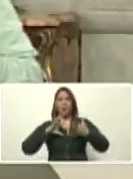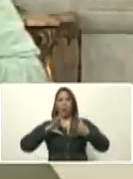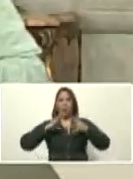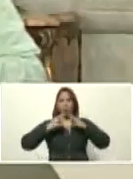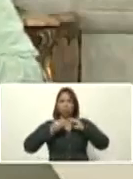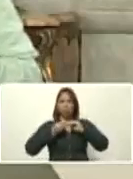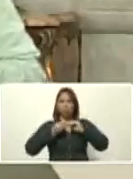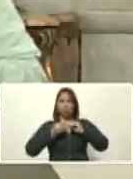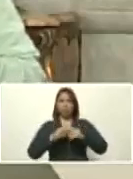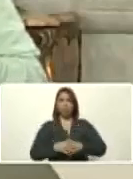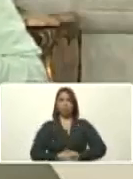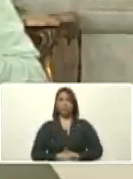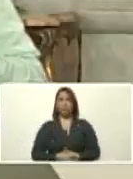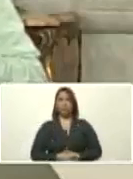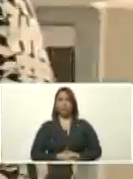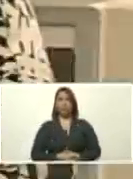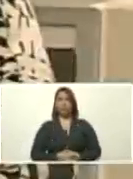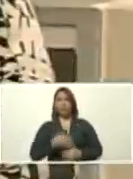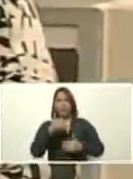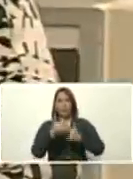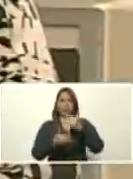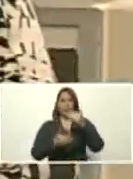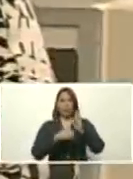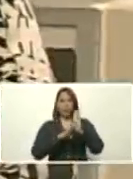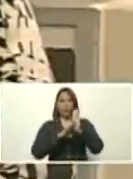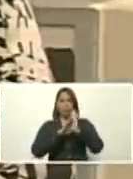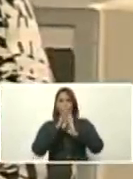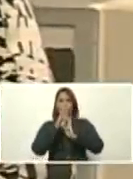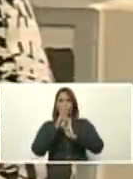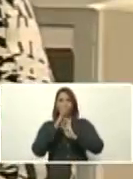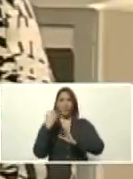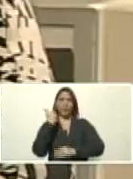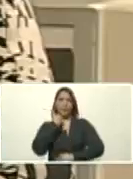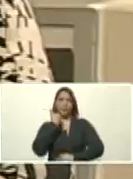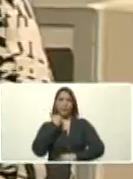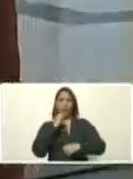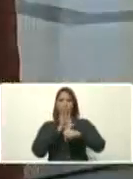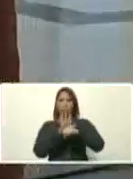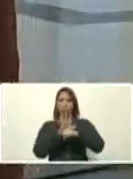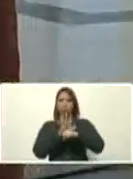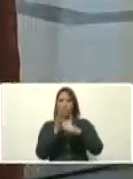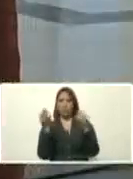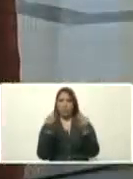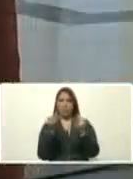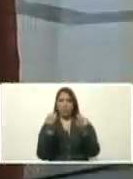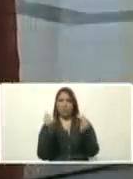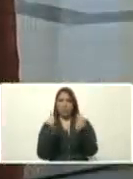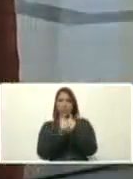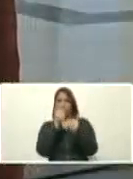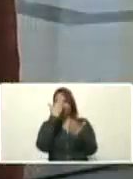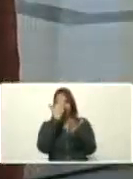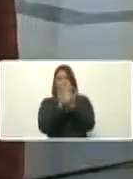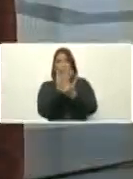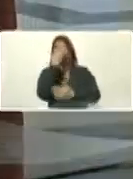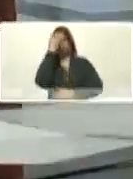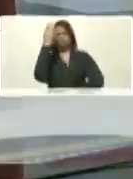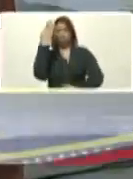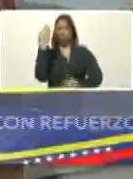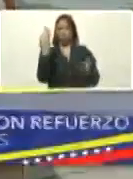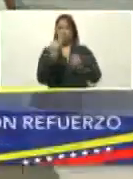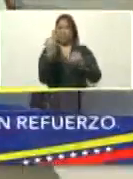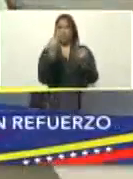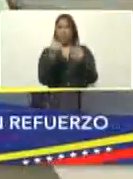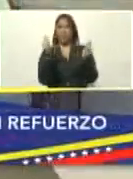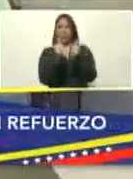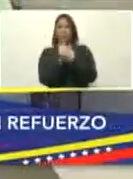a la evolución de la pandemia. Siempre con Dios y siempre con la